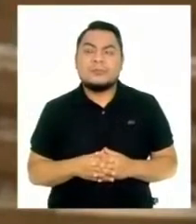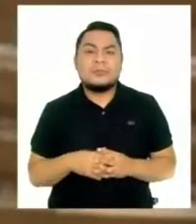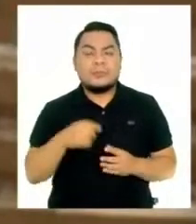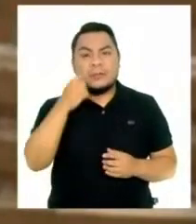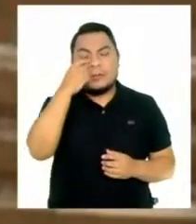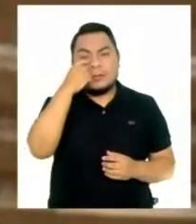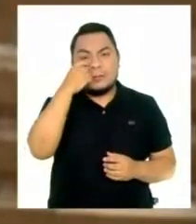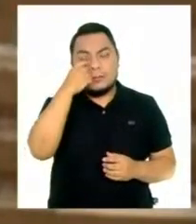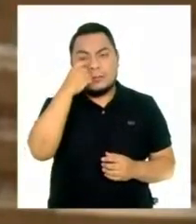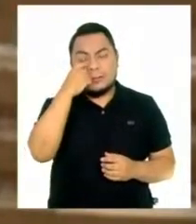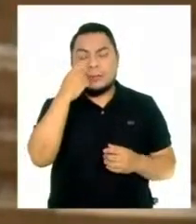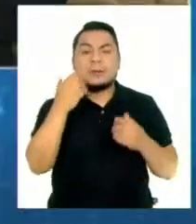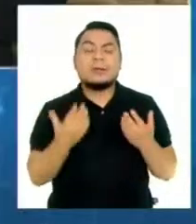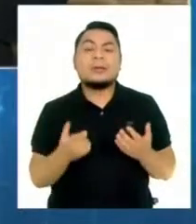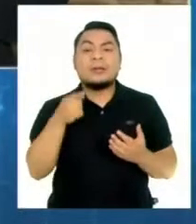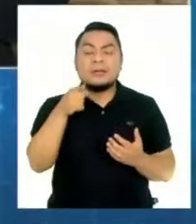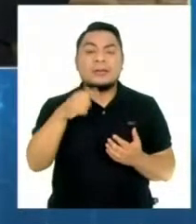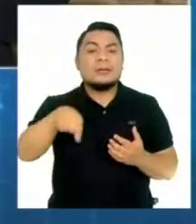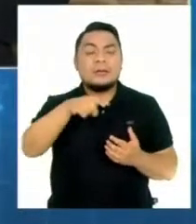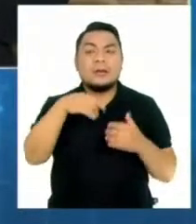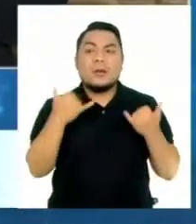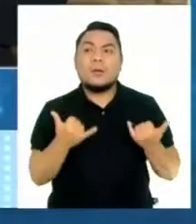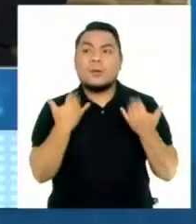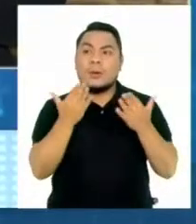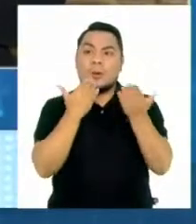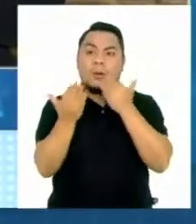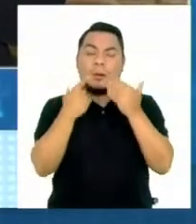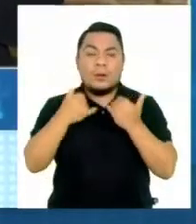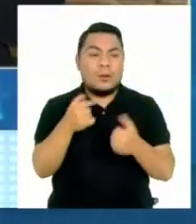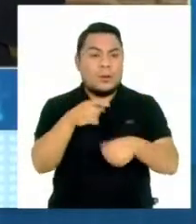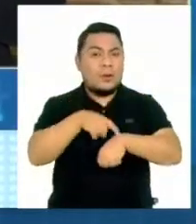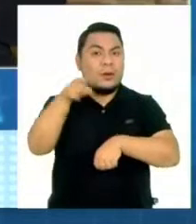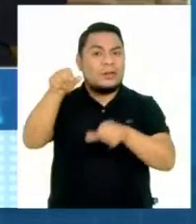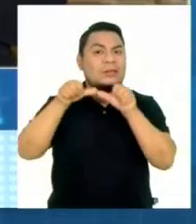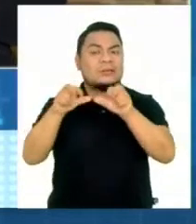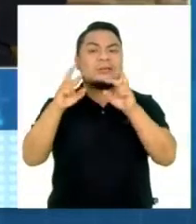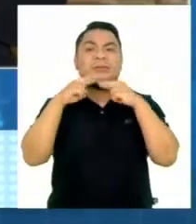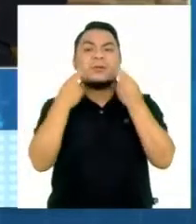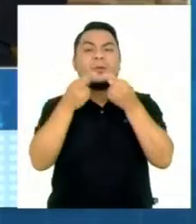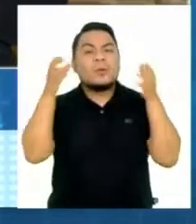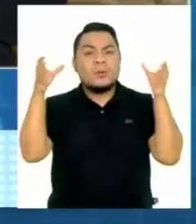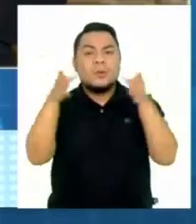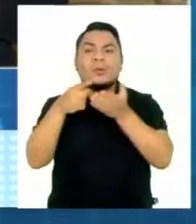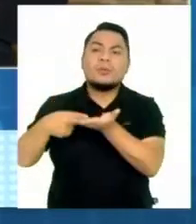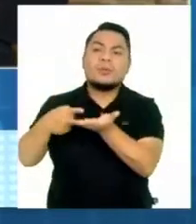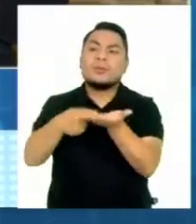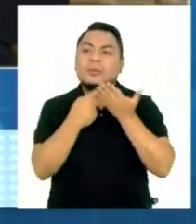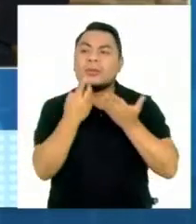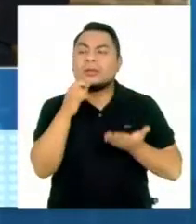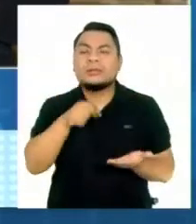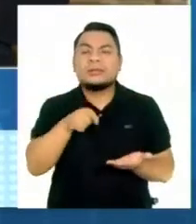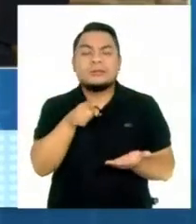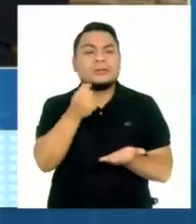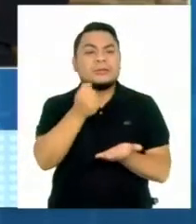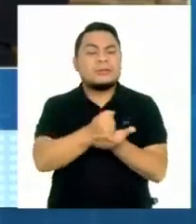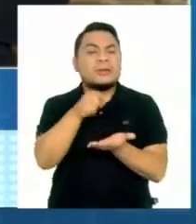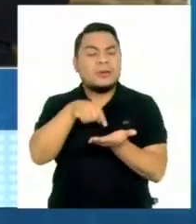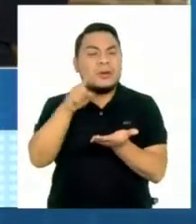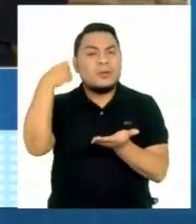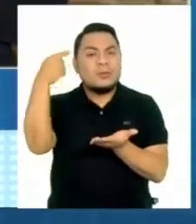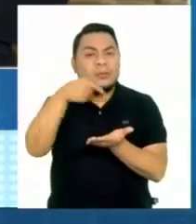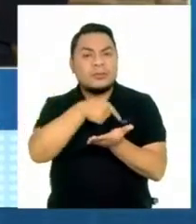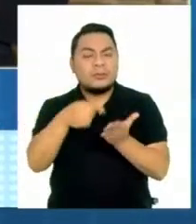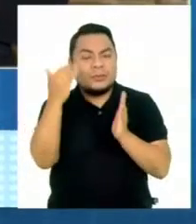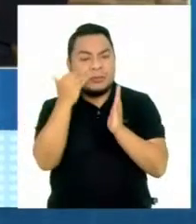Bien, Carla Enrique, esto fue el resumen de lo que se enseñó en la tarde, como decíamos a esta hora, una medición de fuerzas todavía para ver lo que será la presentación de la próxima